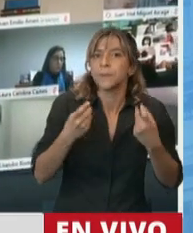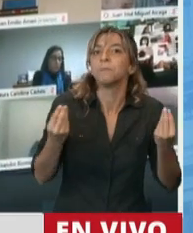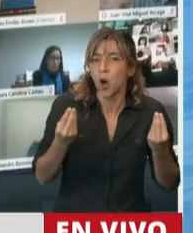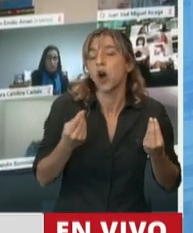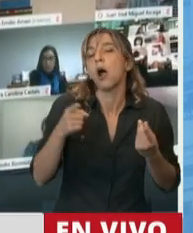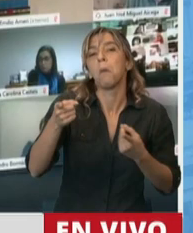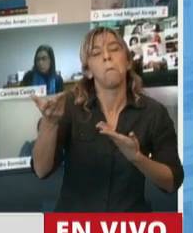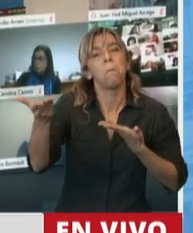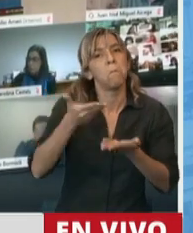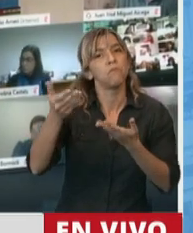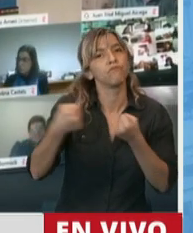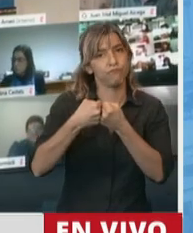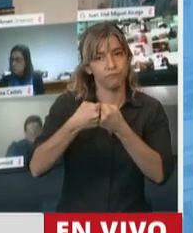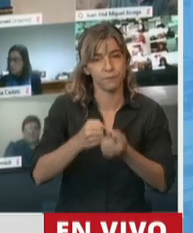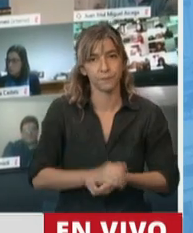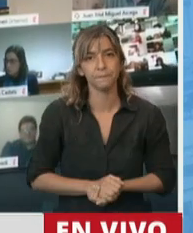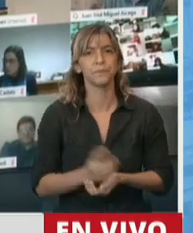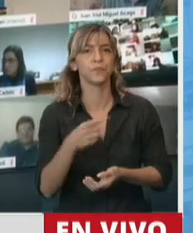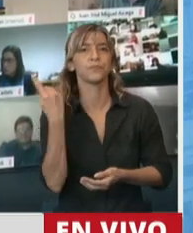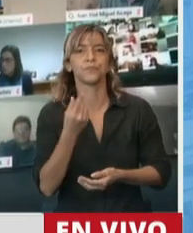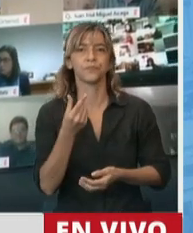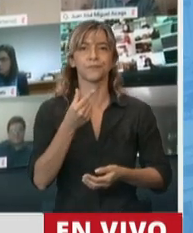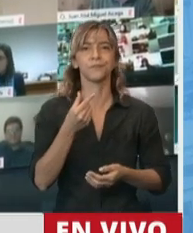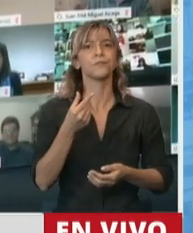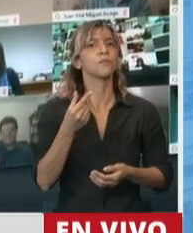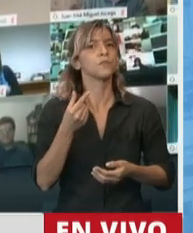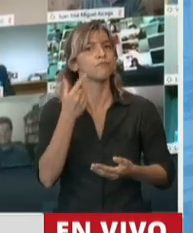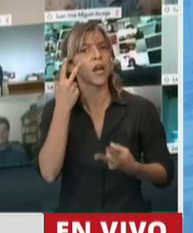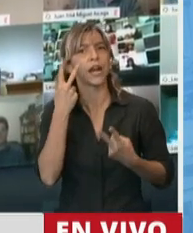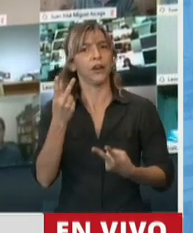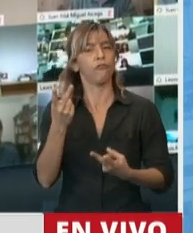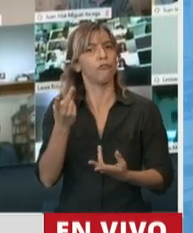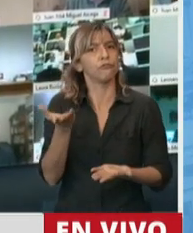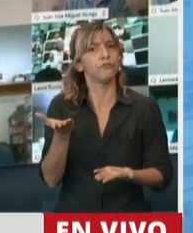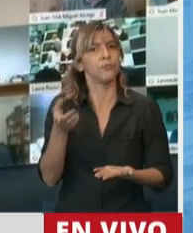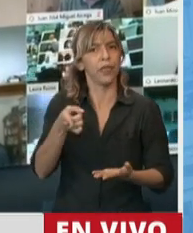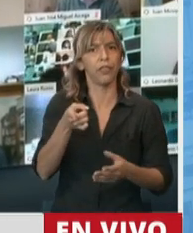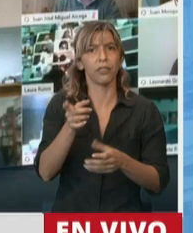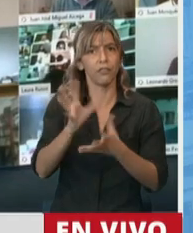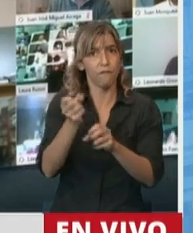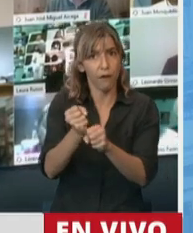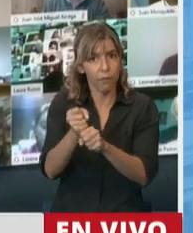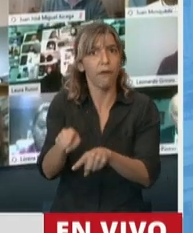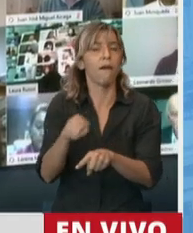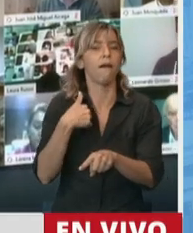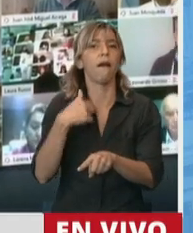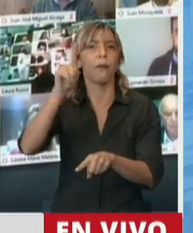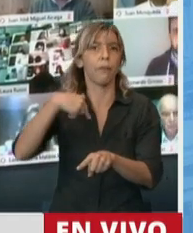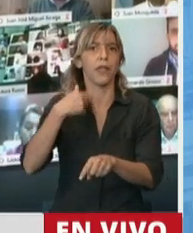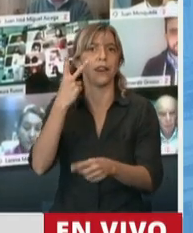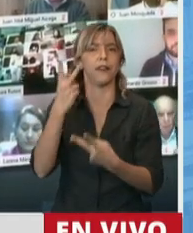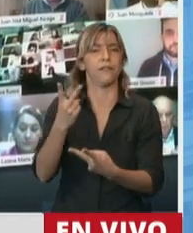Está claro que no estamos precarizando, está claro que estamos reconociendo derechos, está claro que hay muchas formas de